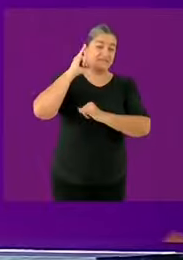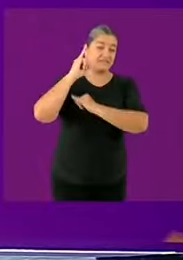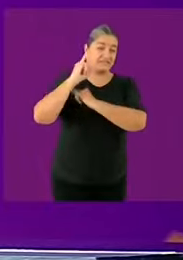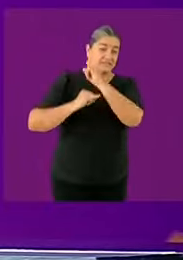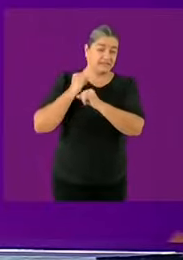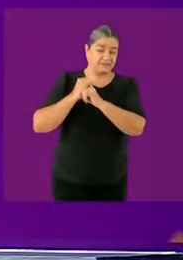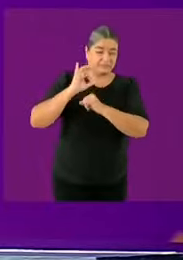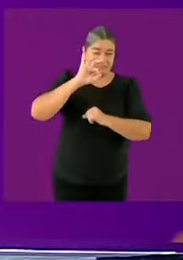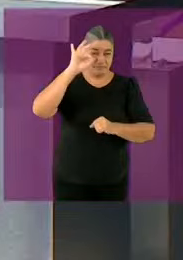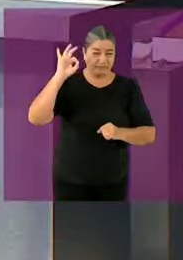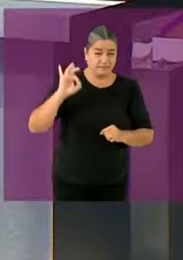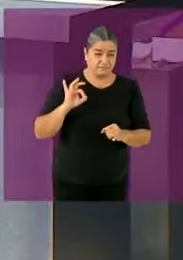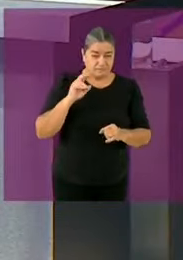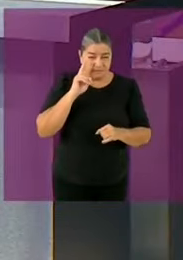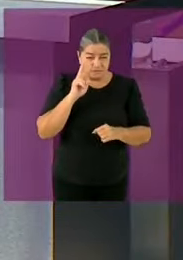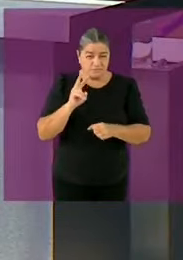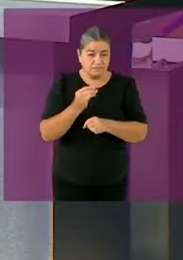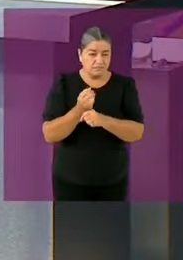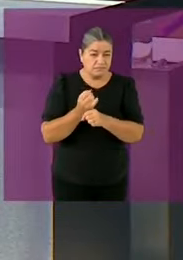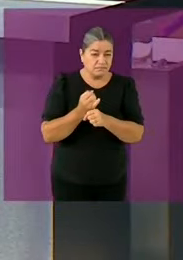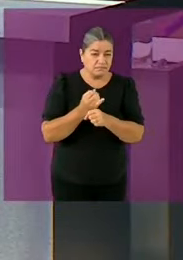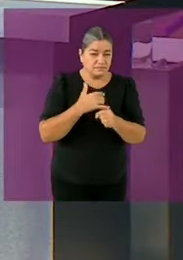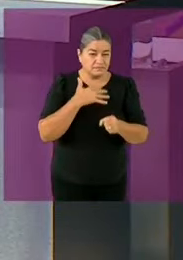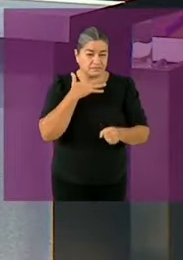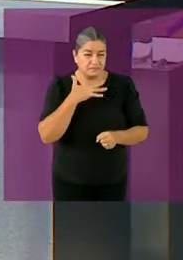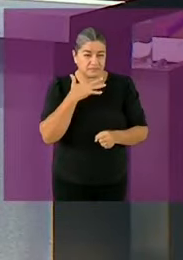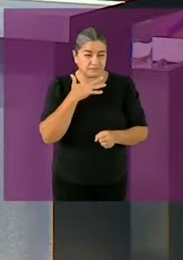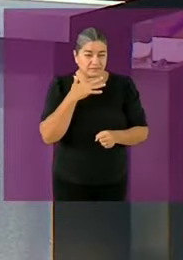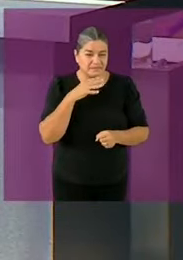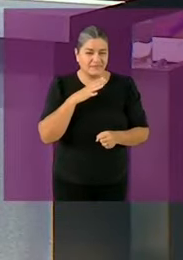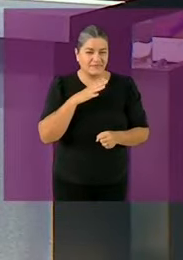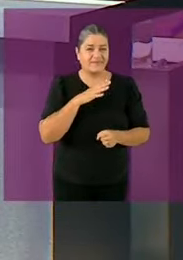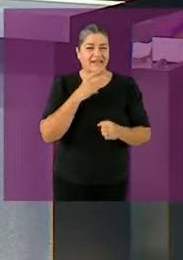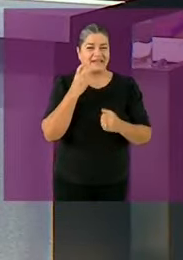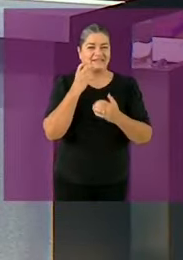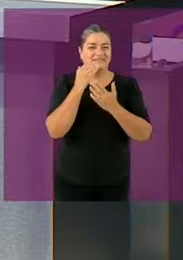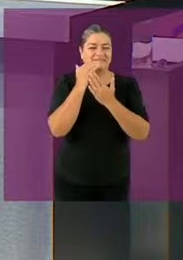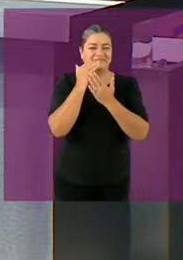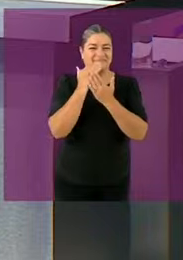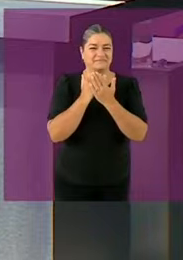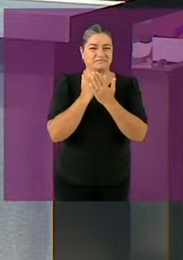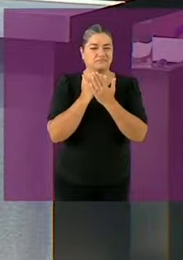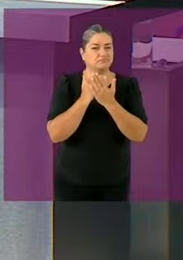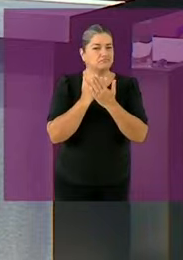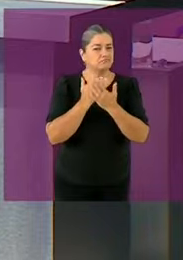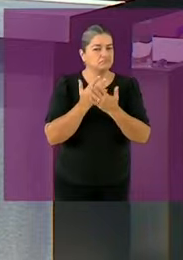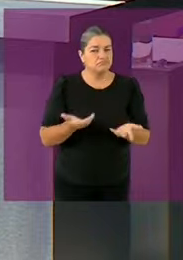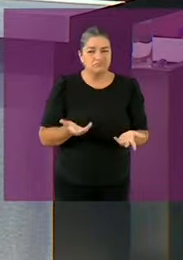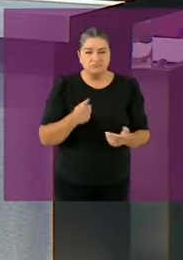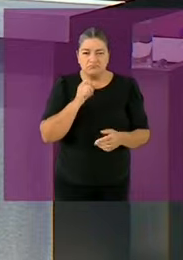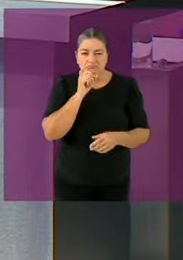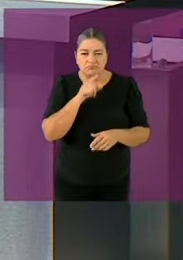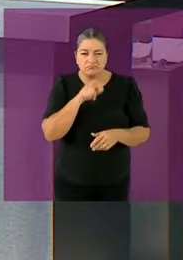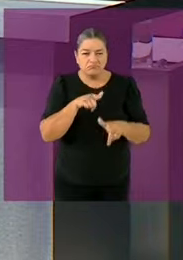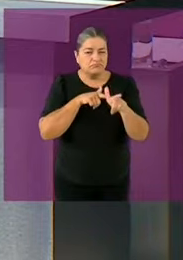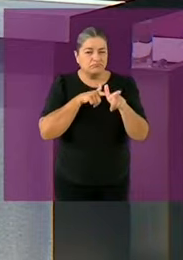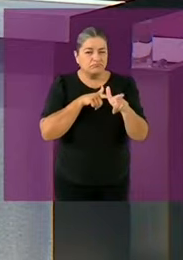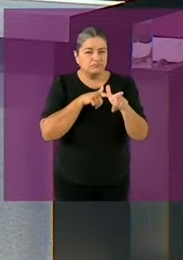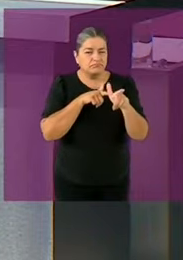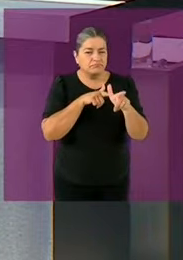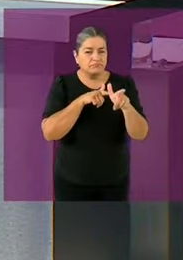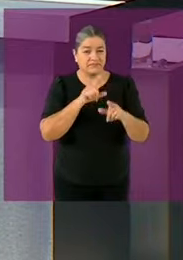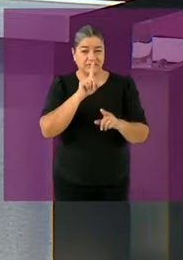significativamente en los últimos años. Ahí andamos entre 29 a 35 en una escala de 100. Este es